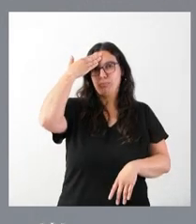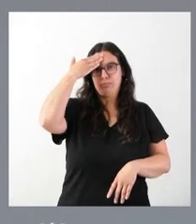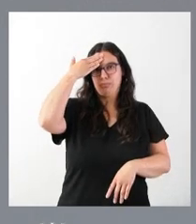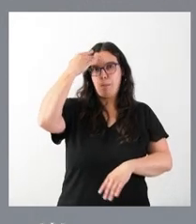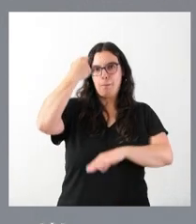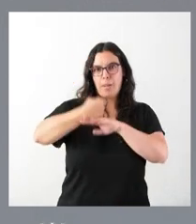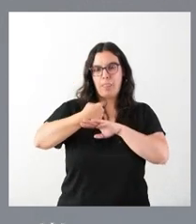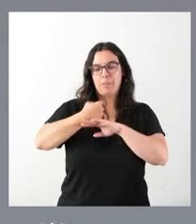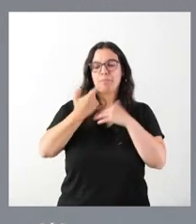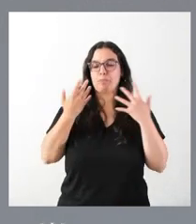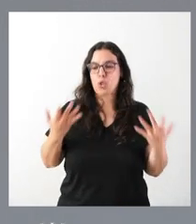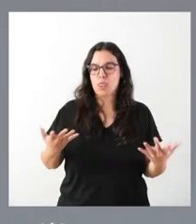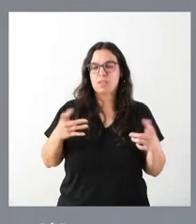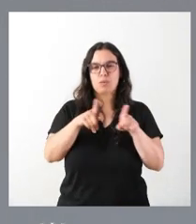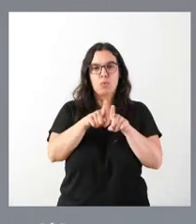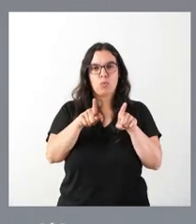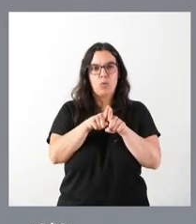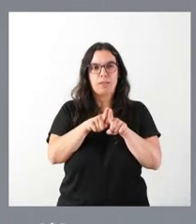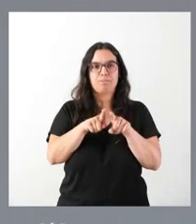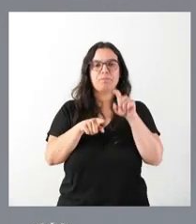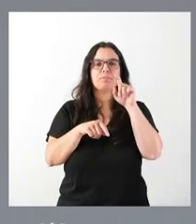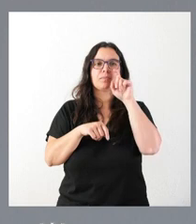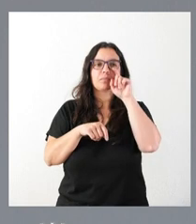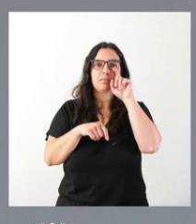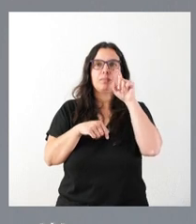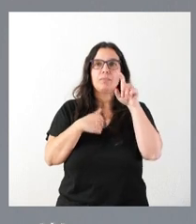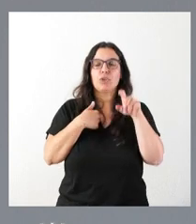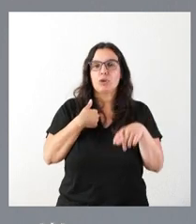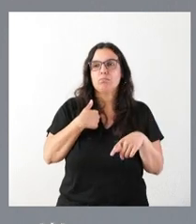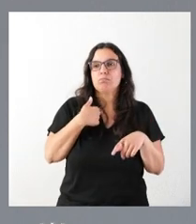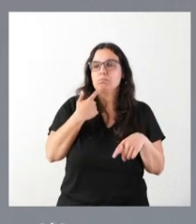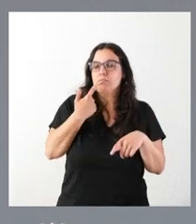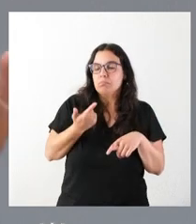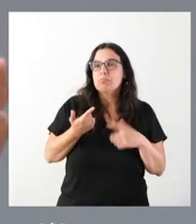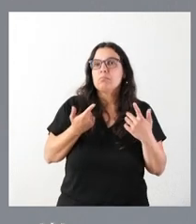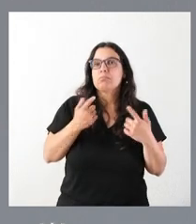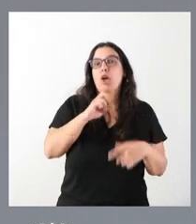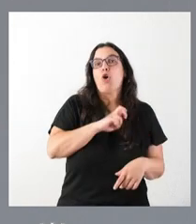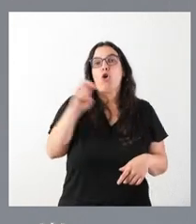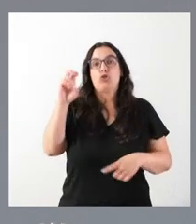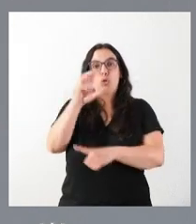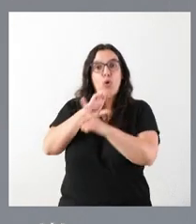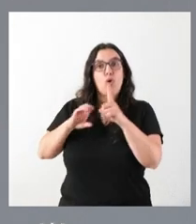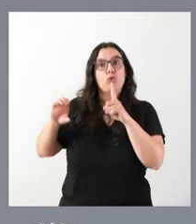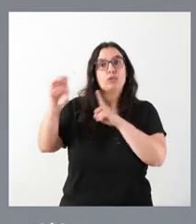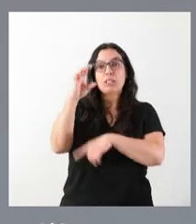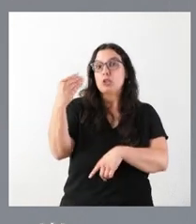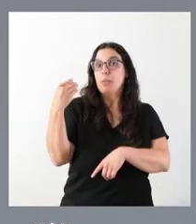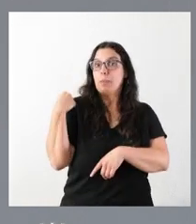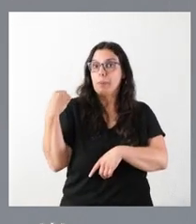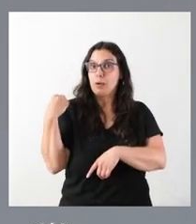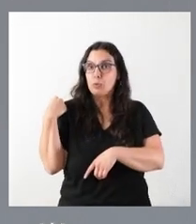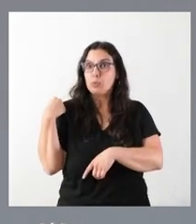impone. En todo caso, sí que le remito a que en otros contextos podamos hablar de